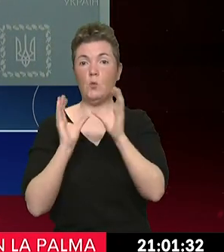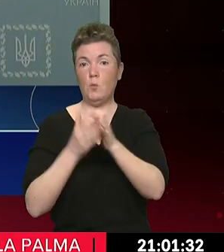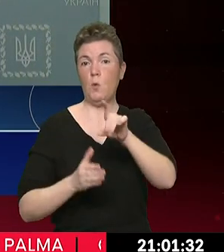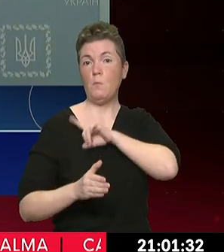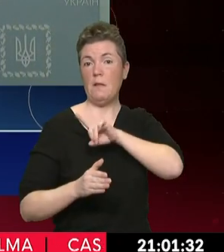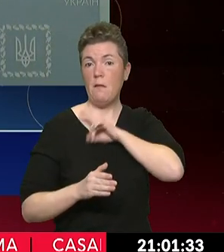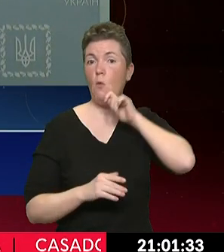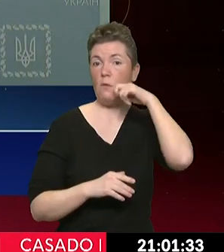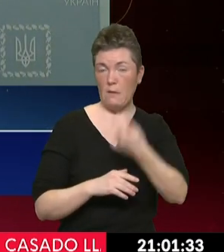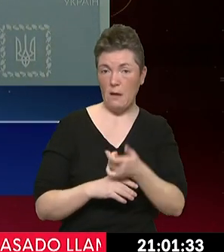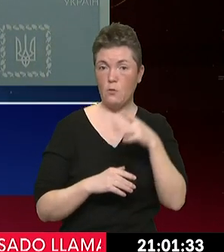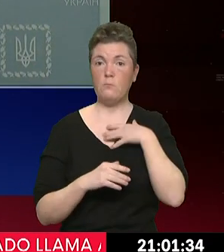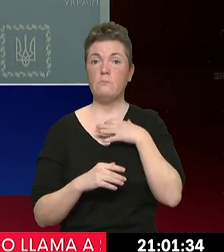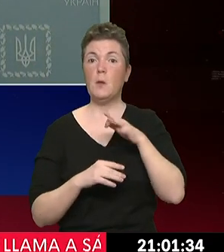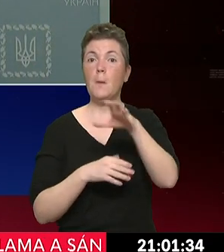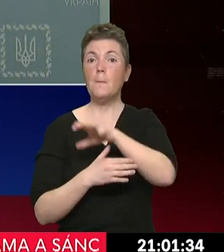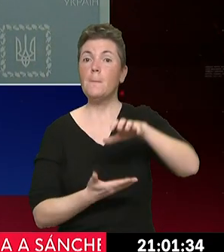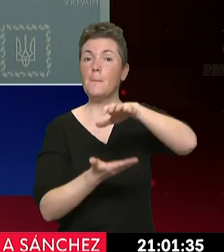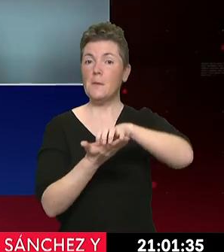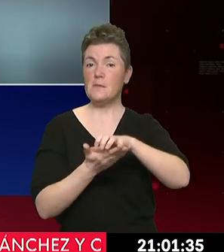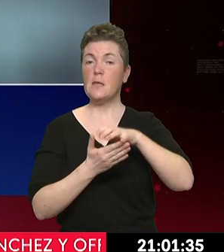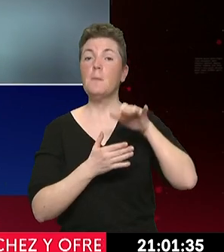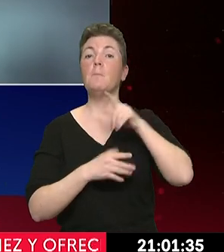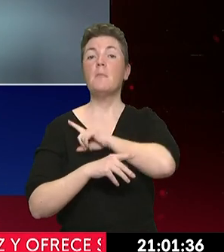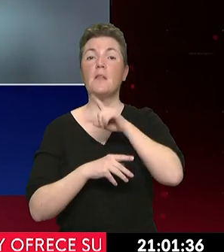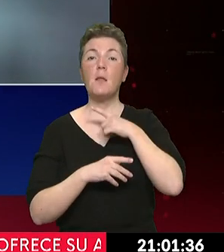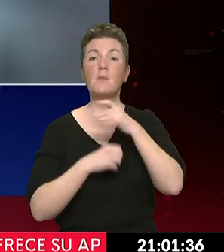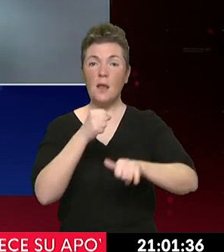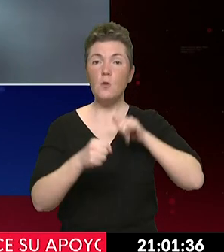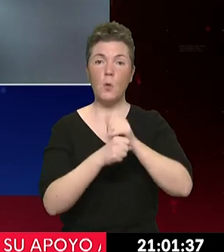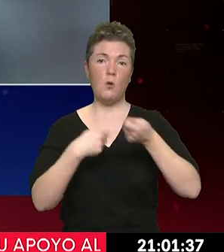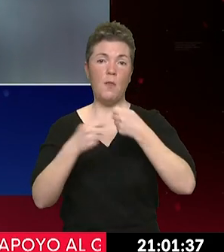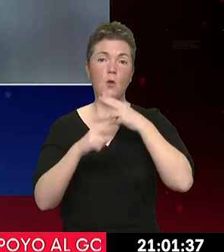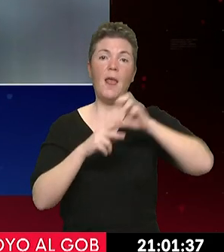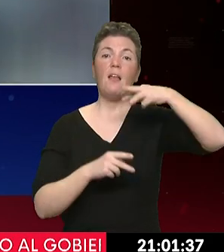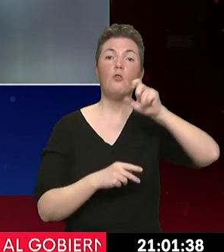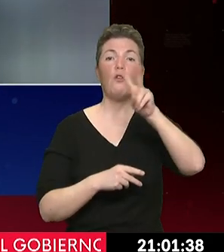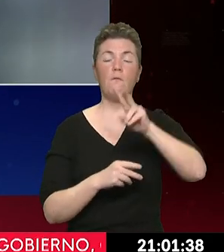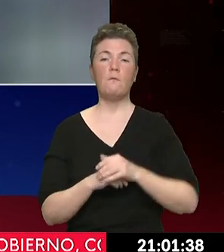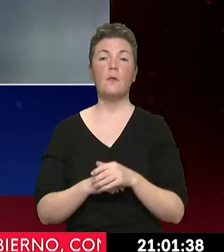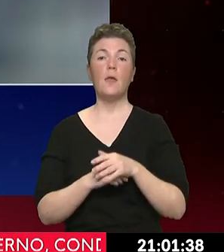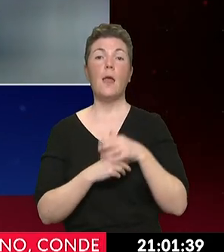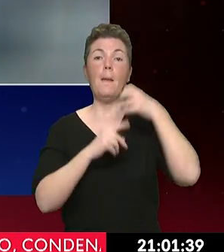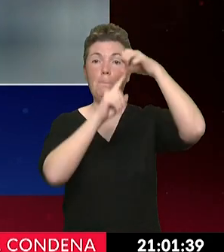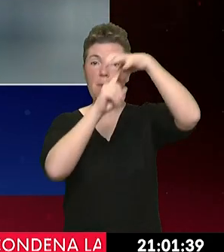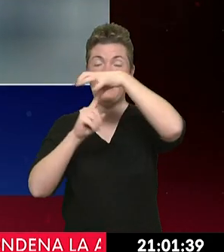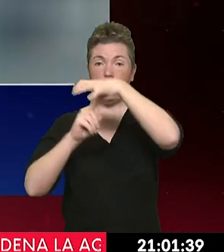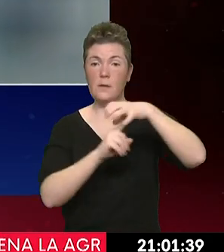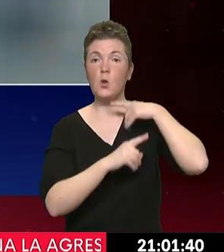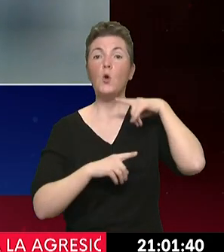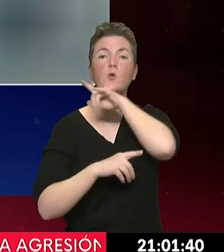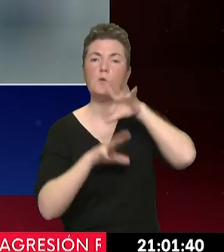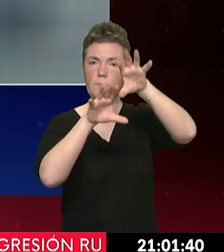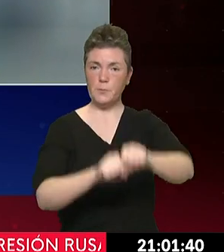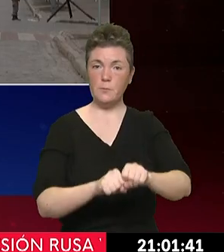ucranianas de una base militar y aeropuerto comercial llamado Antonov. Los paracaidistas rusos llegaron a tomar esa